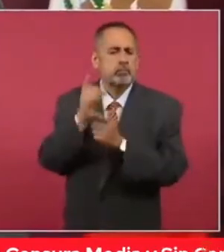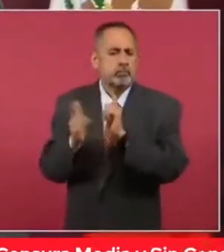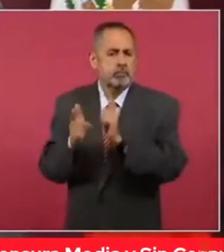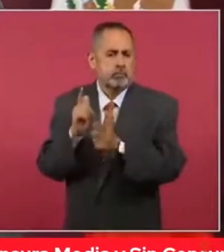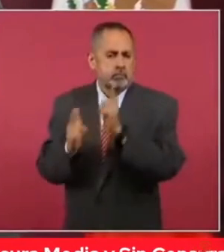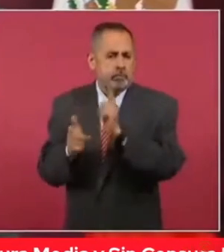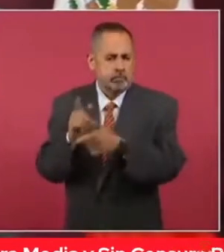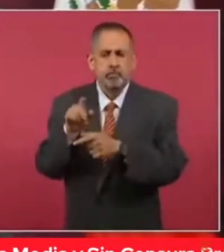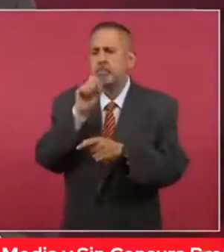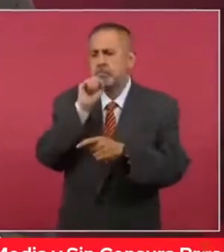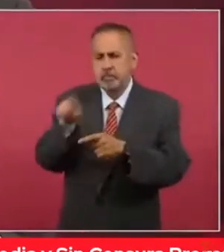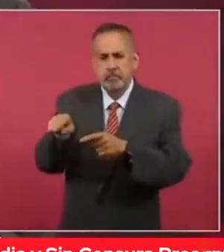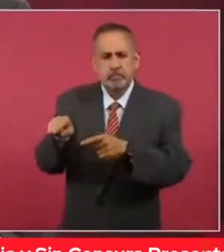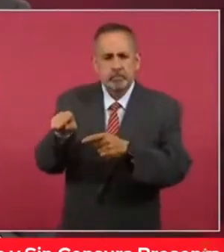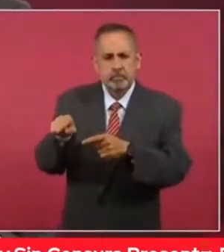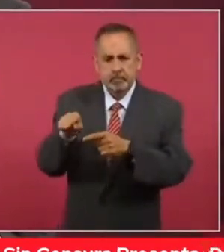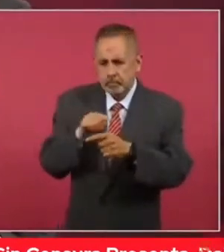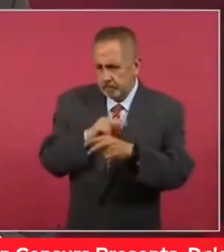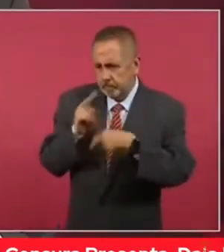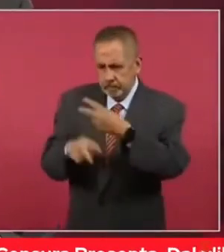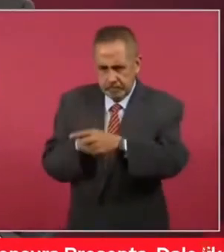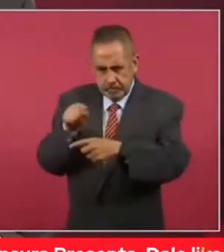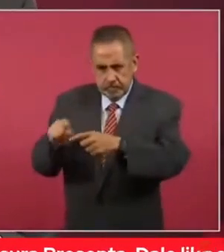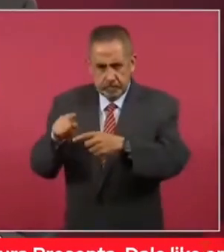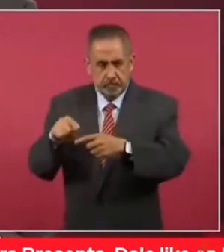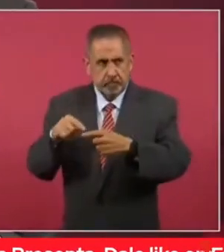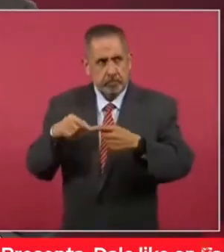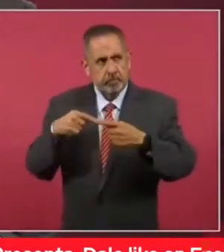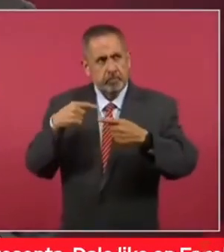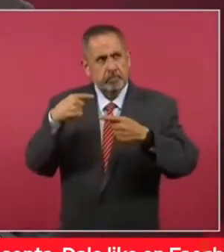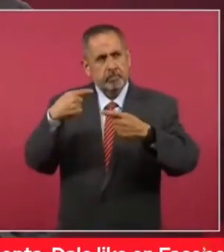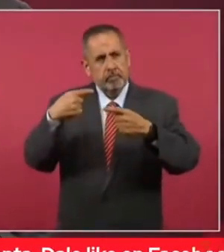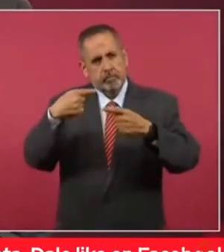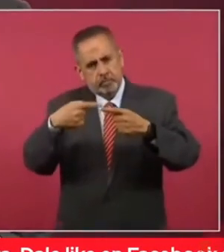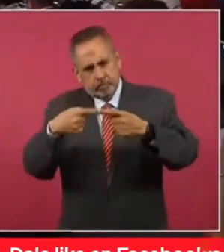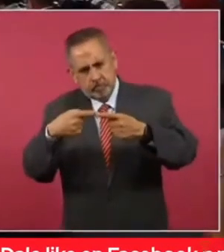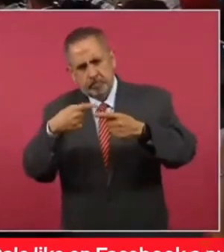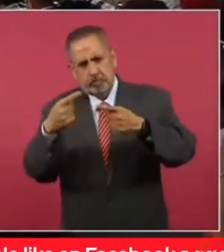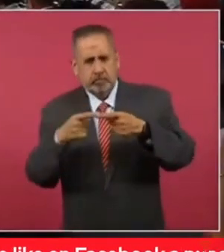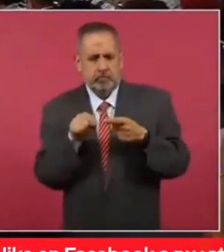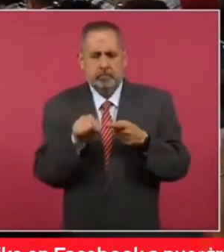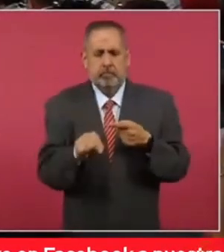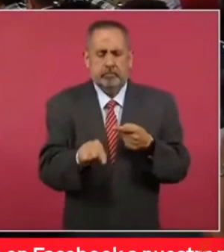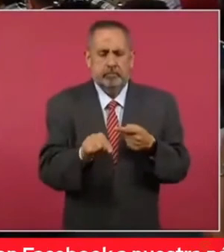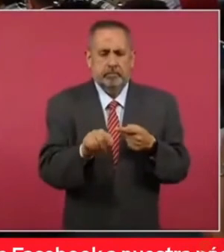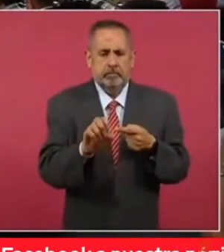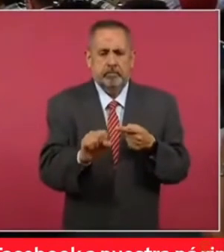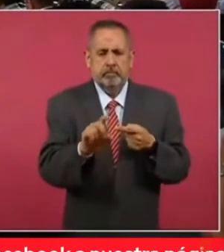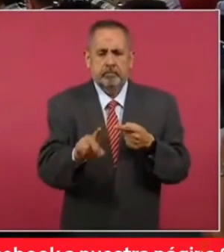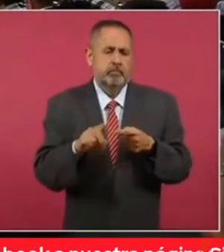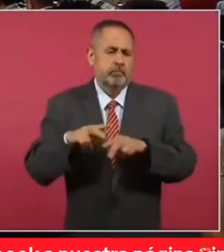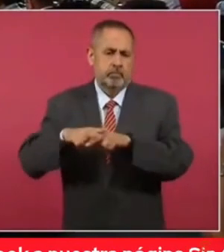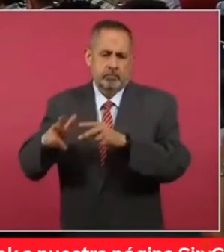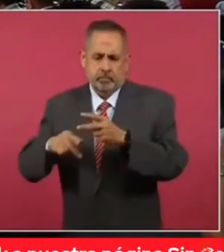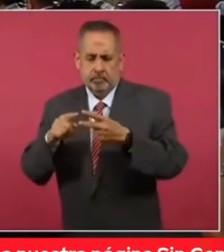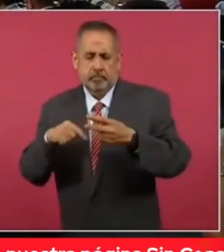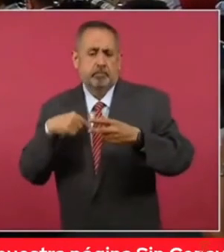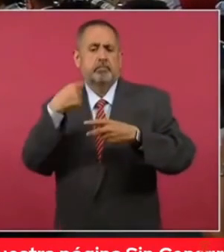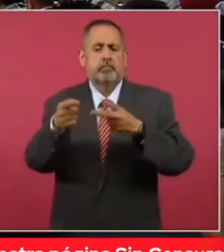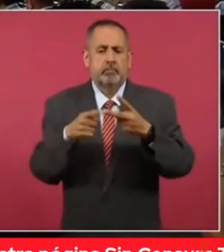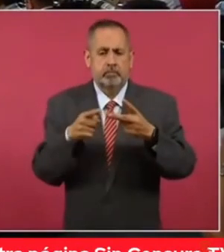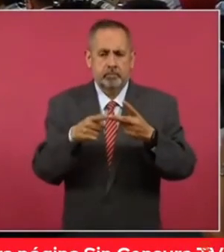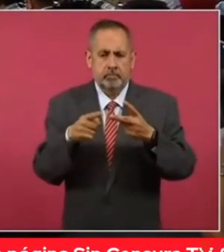la próxima semana, este fin de semana, Tren Maya, la próxima